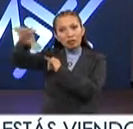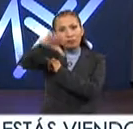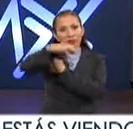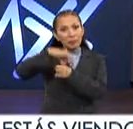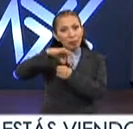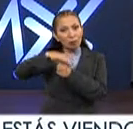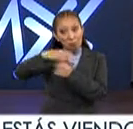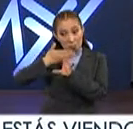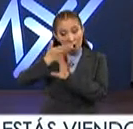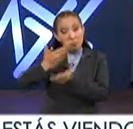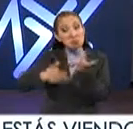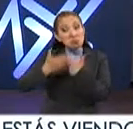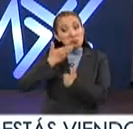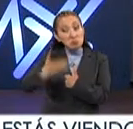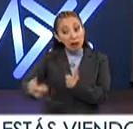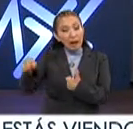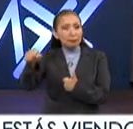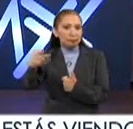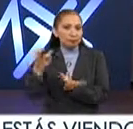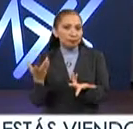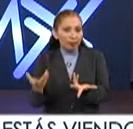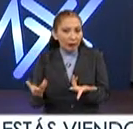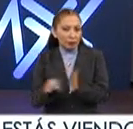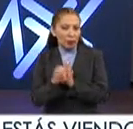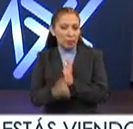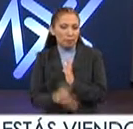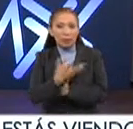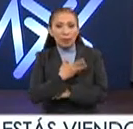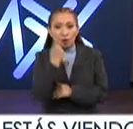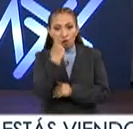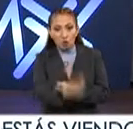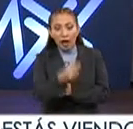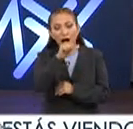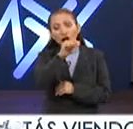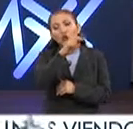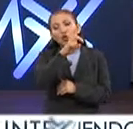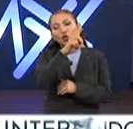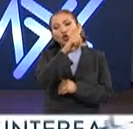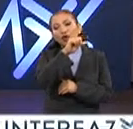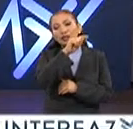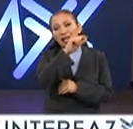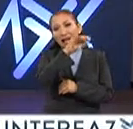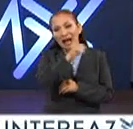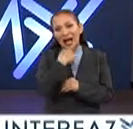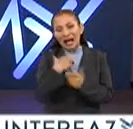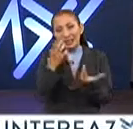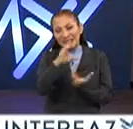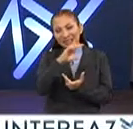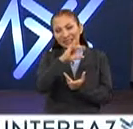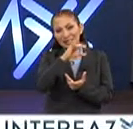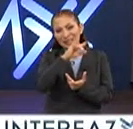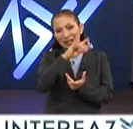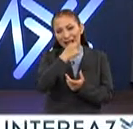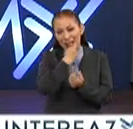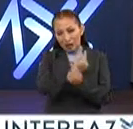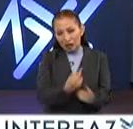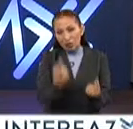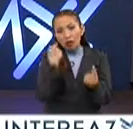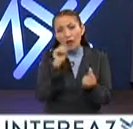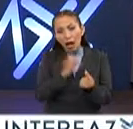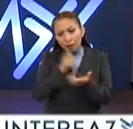electorales con mucho éxito, donde, por ejemplo, tenemos una ludoteca cívica infantil que va a dar